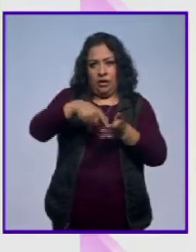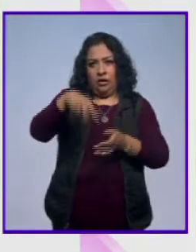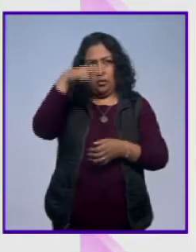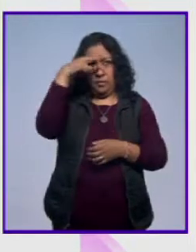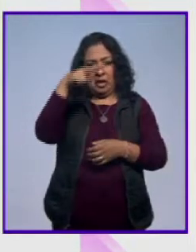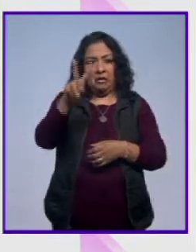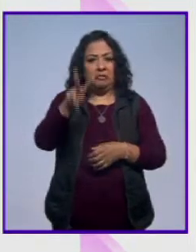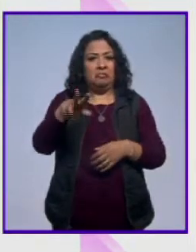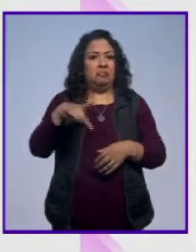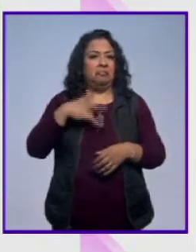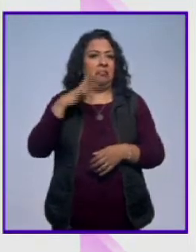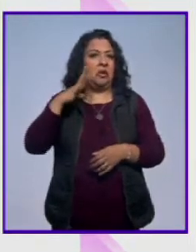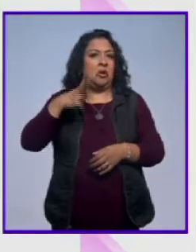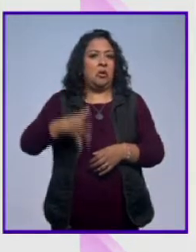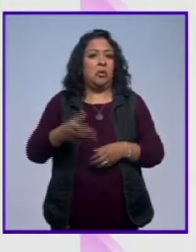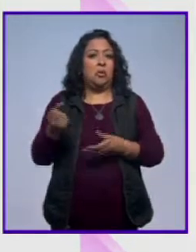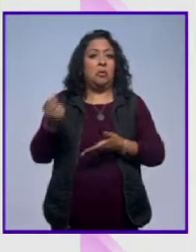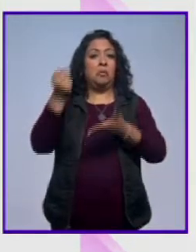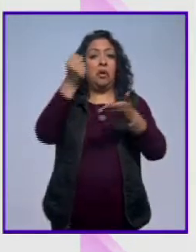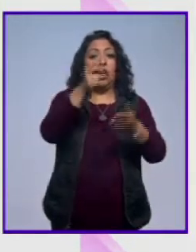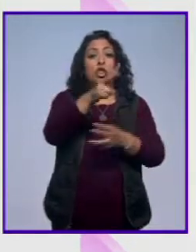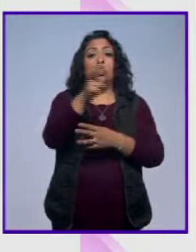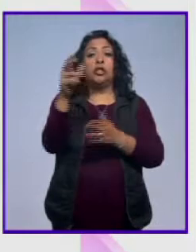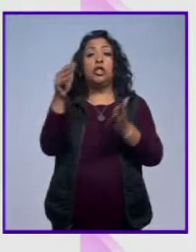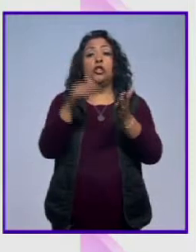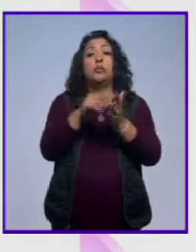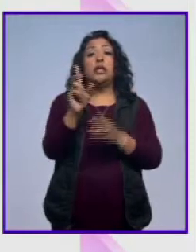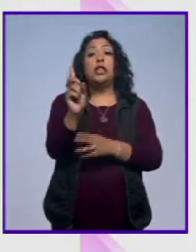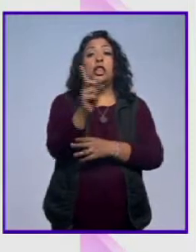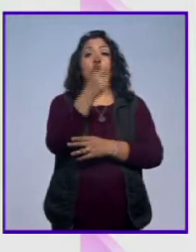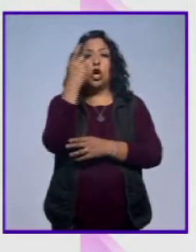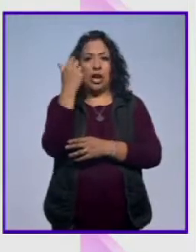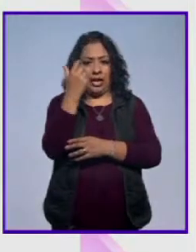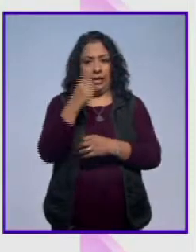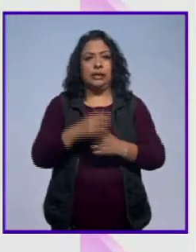orgullece en otorgar 200 mil dólares al dinero.